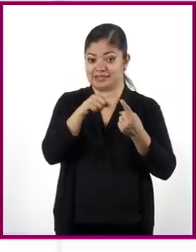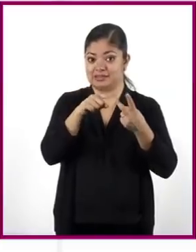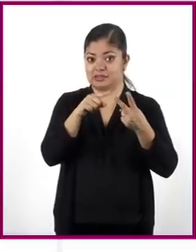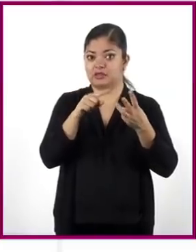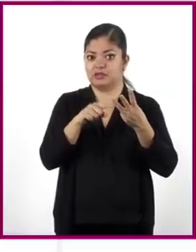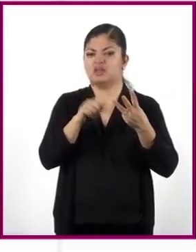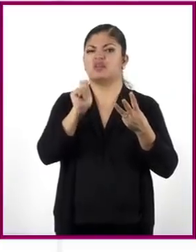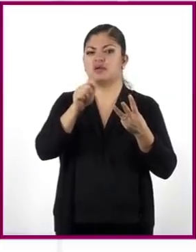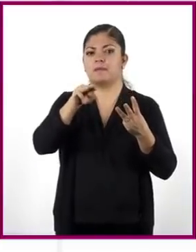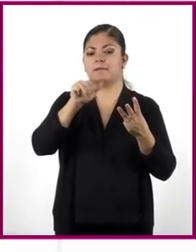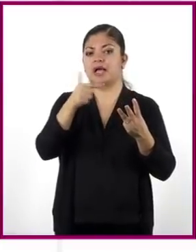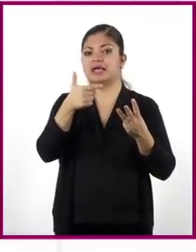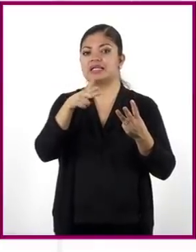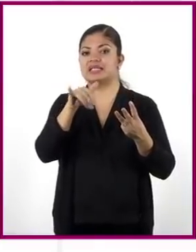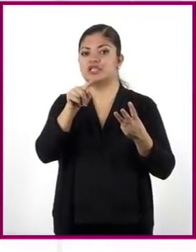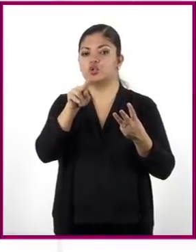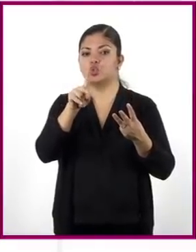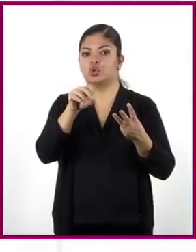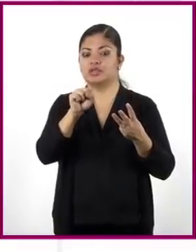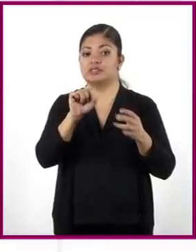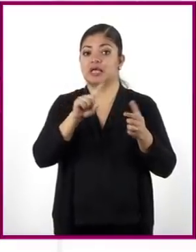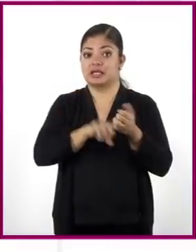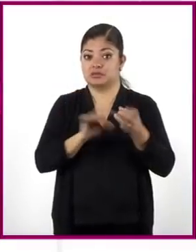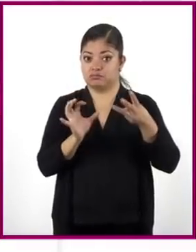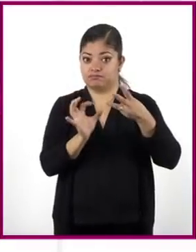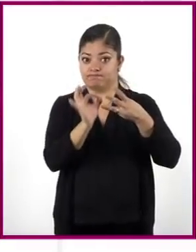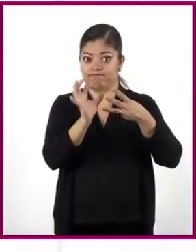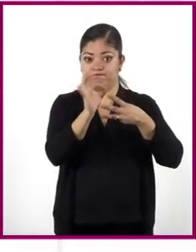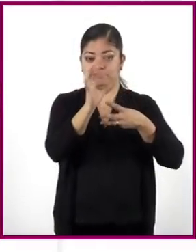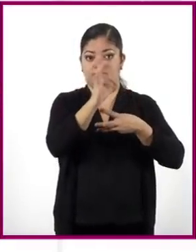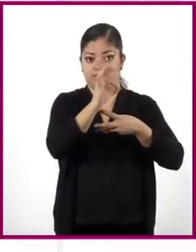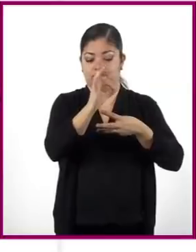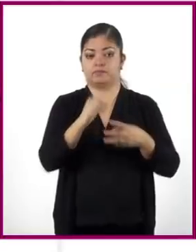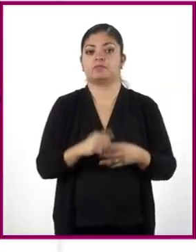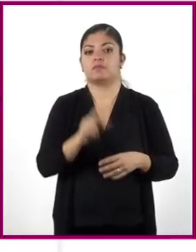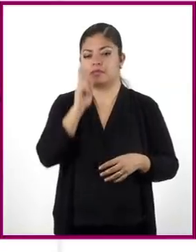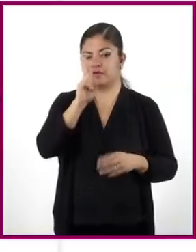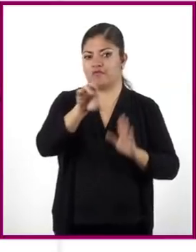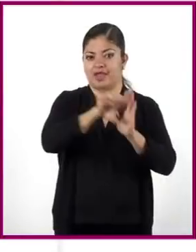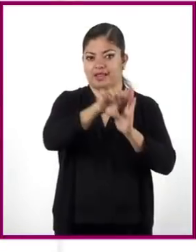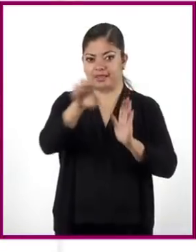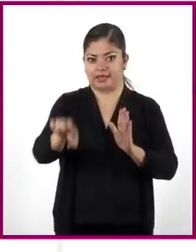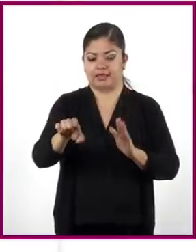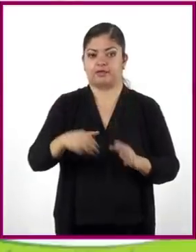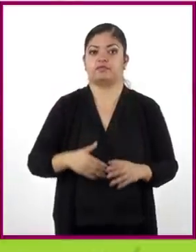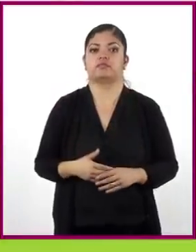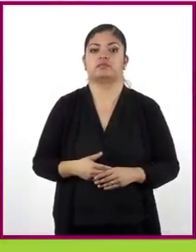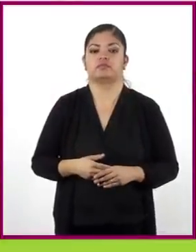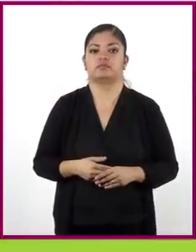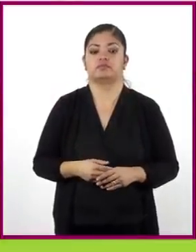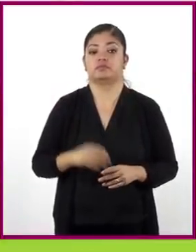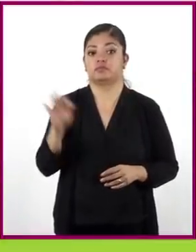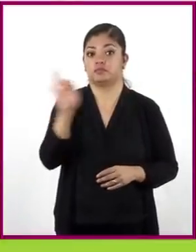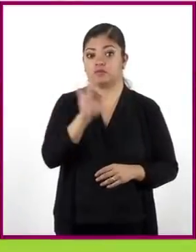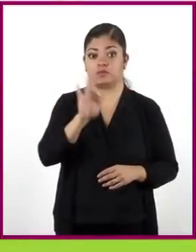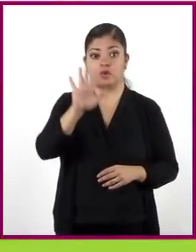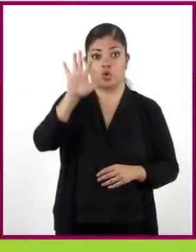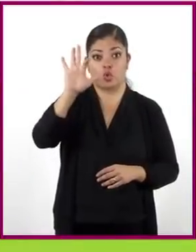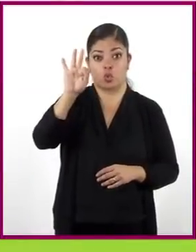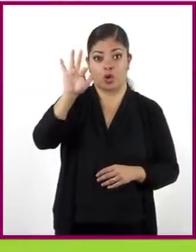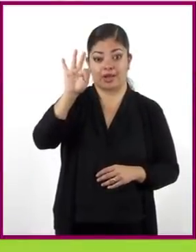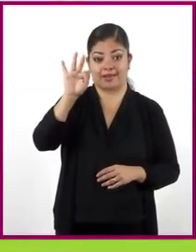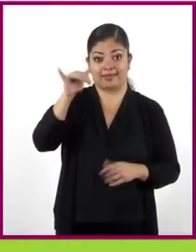que están relacionadas entre sí de manera proporcional. Veamos un ejemplo. Si 40 vacas